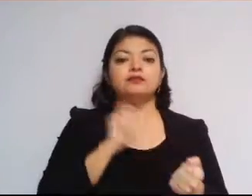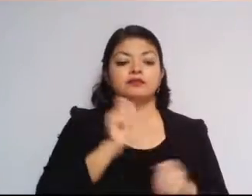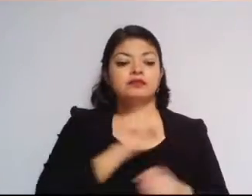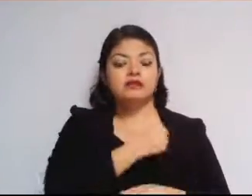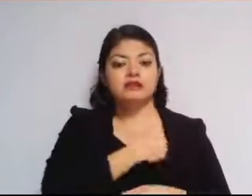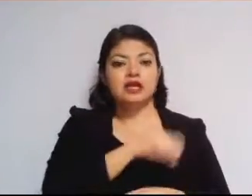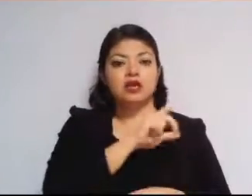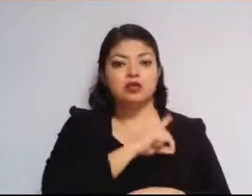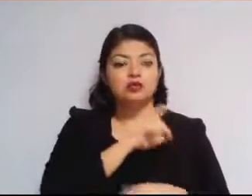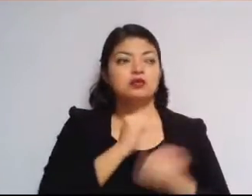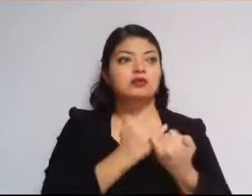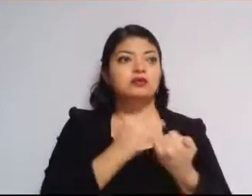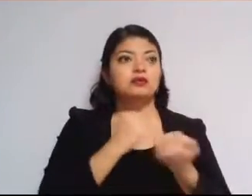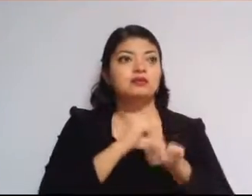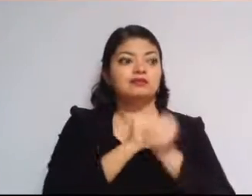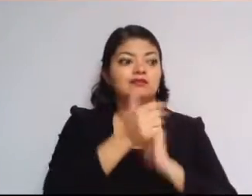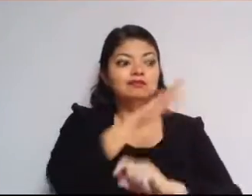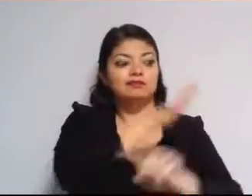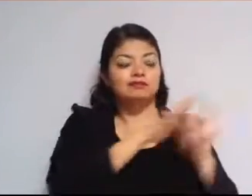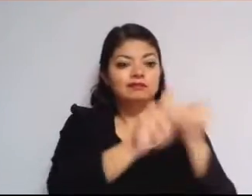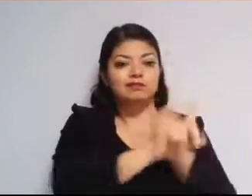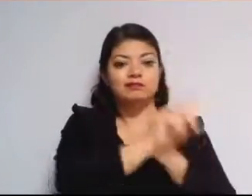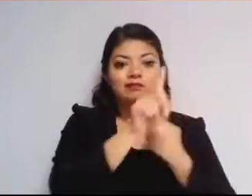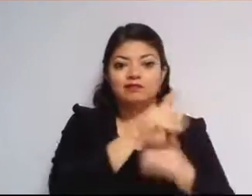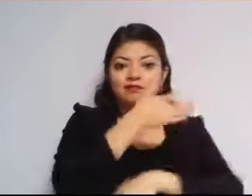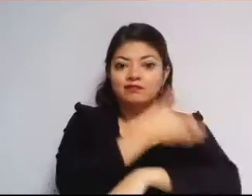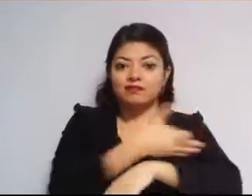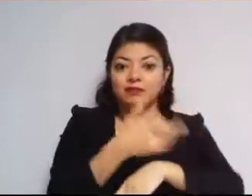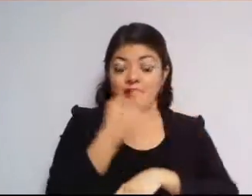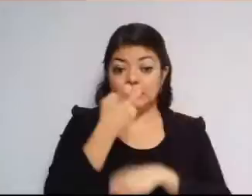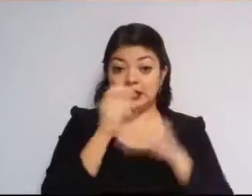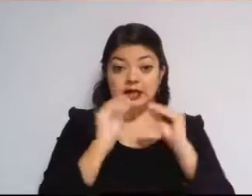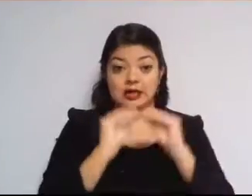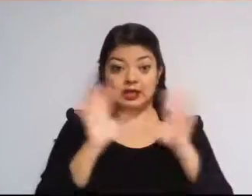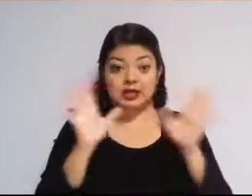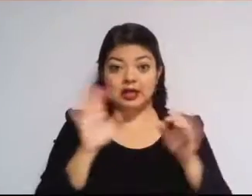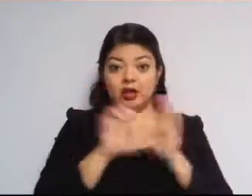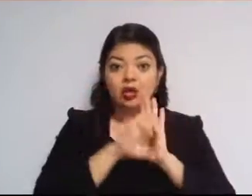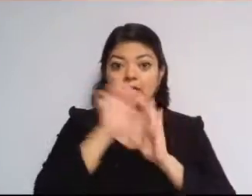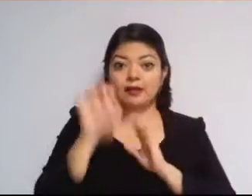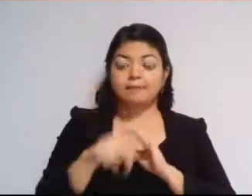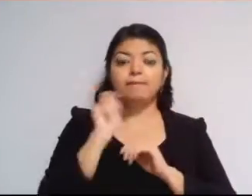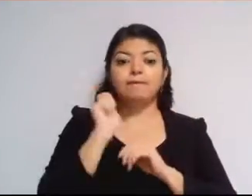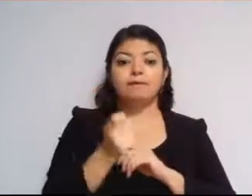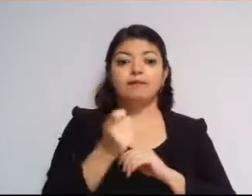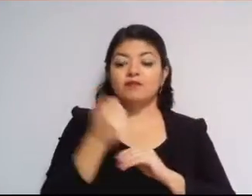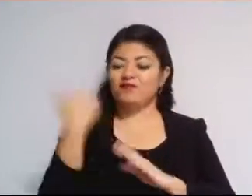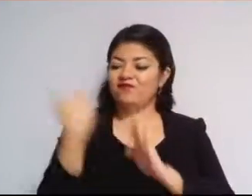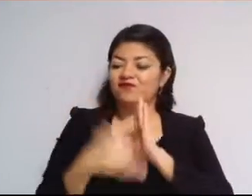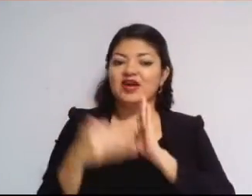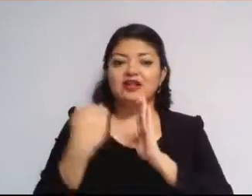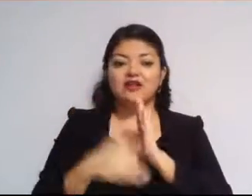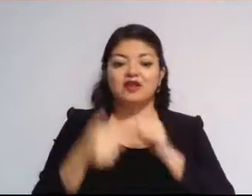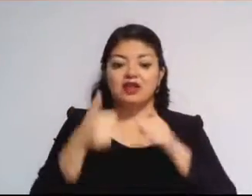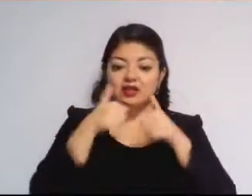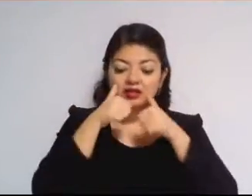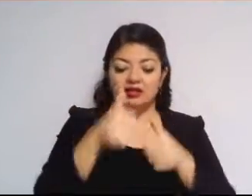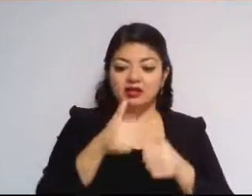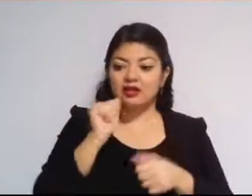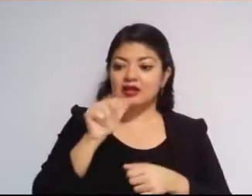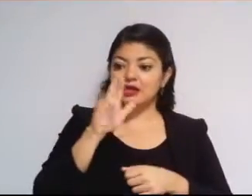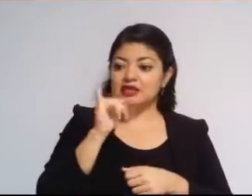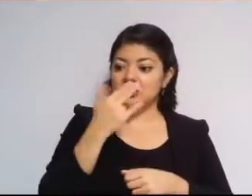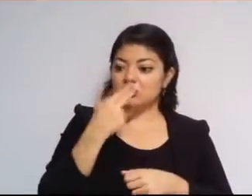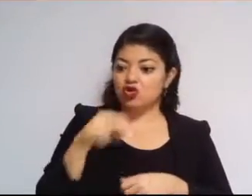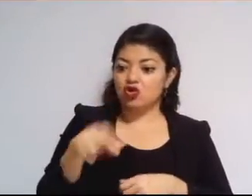repercute en su entorno familiar. Y es un claro ejemplo de infraestructura deficiente, de tratamiento de enfermedades de riñón e